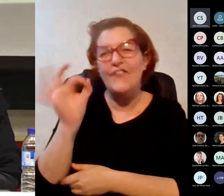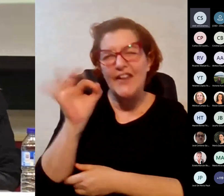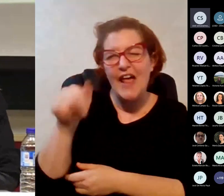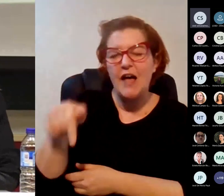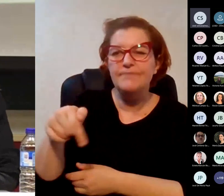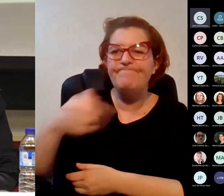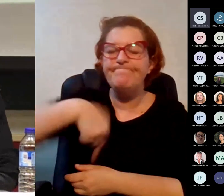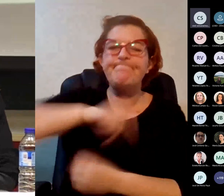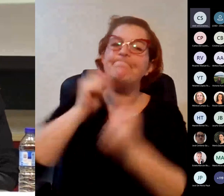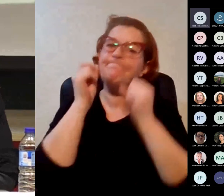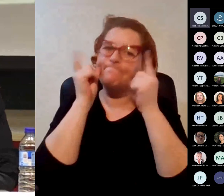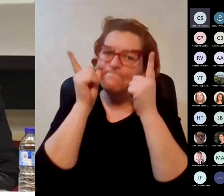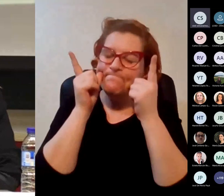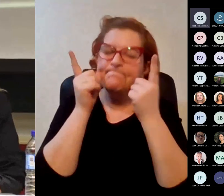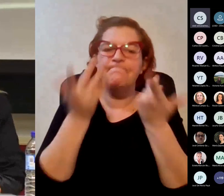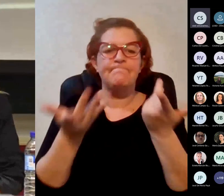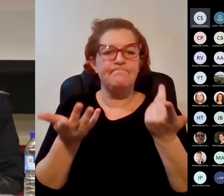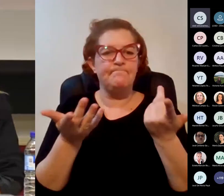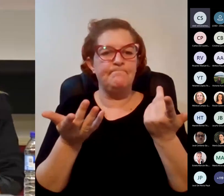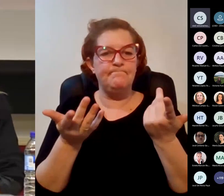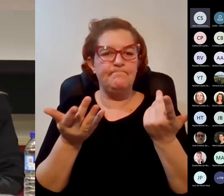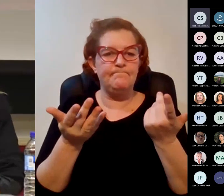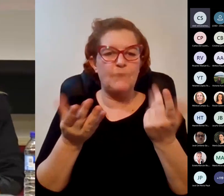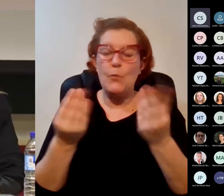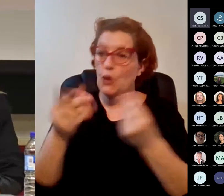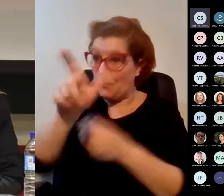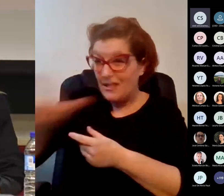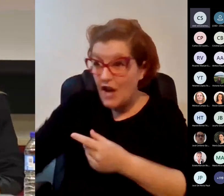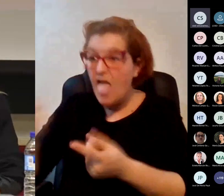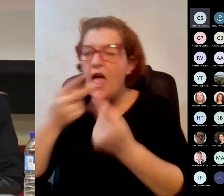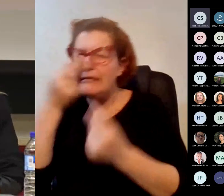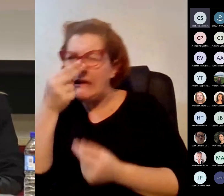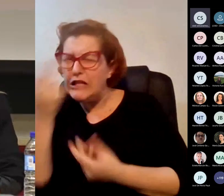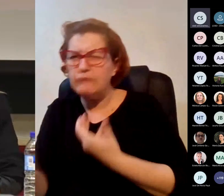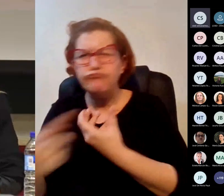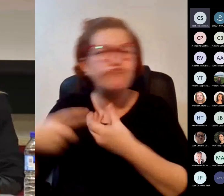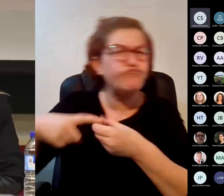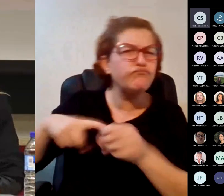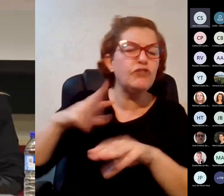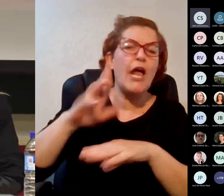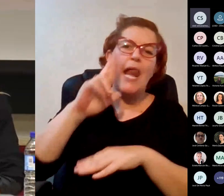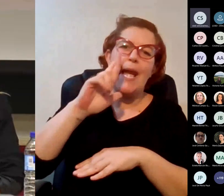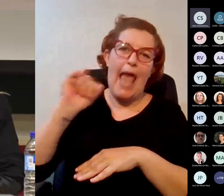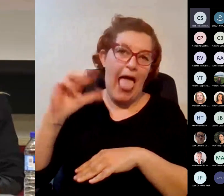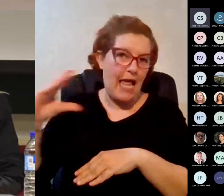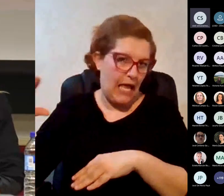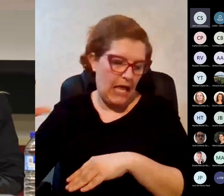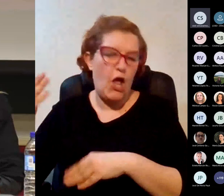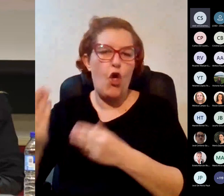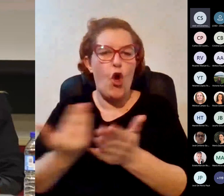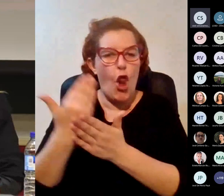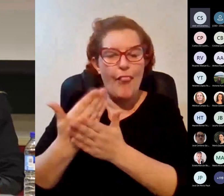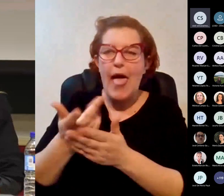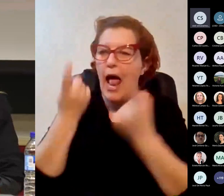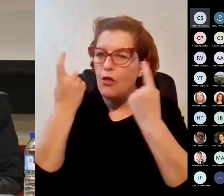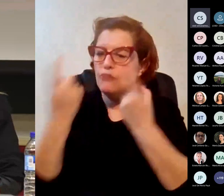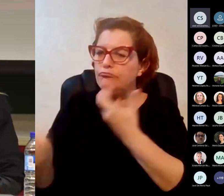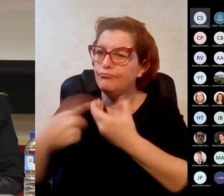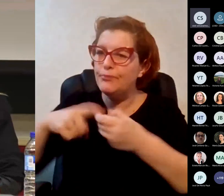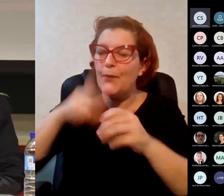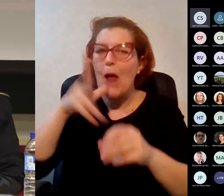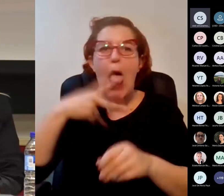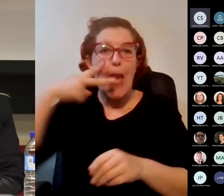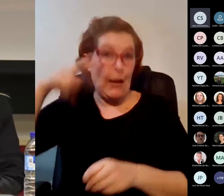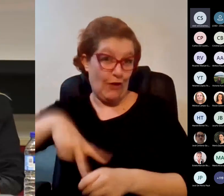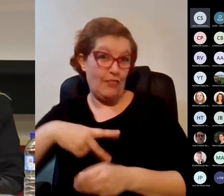observado que tienen mucho interés en estas jornadas que muestran interés muestran participación sobre todo si hay un reconocimiento académico de